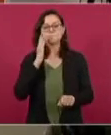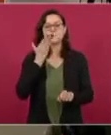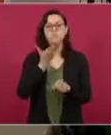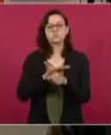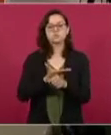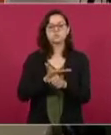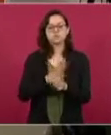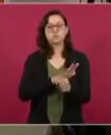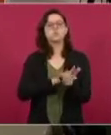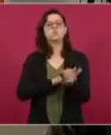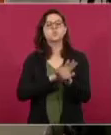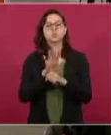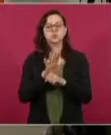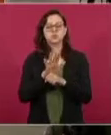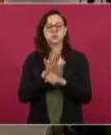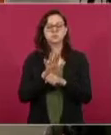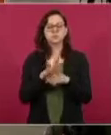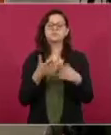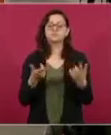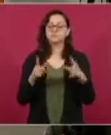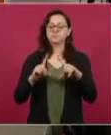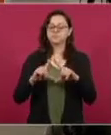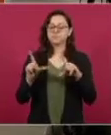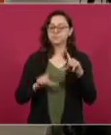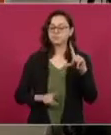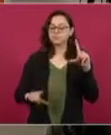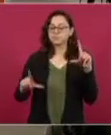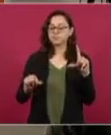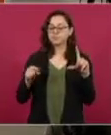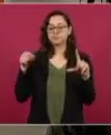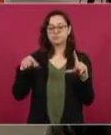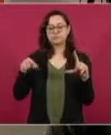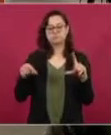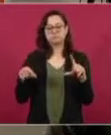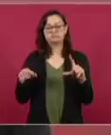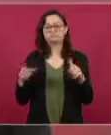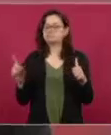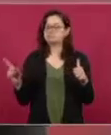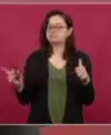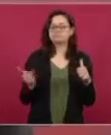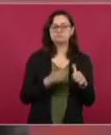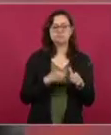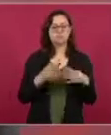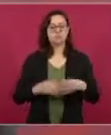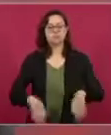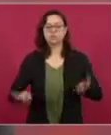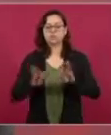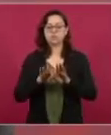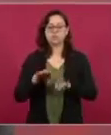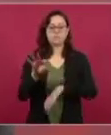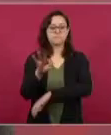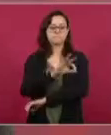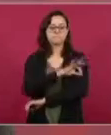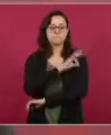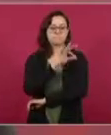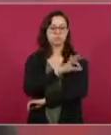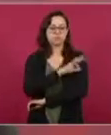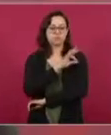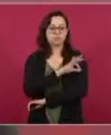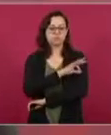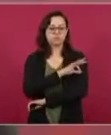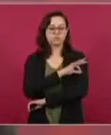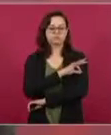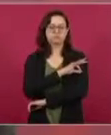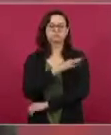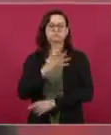para prioridades de México, en lo que tiene que ver primero con vacunas, estamos trabajando principalmente